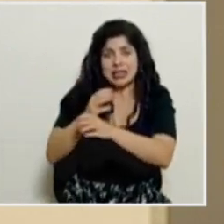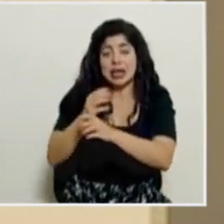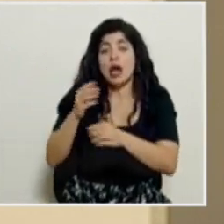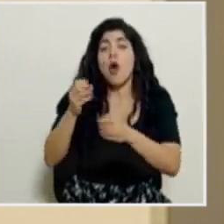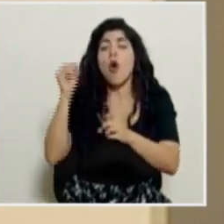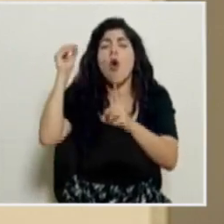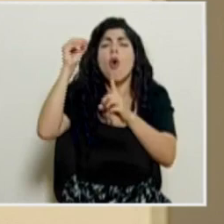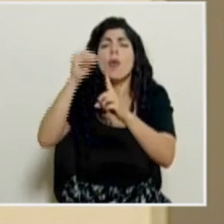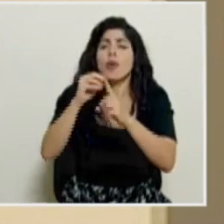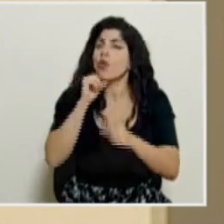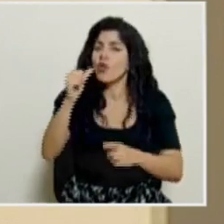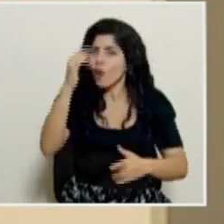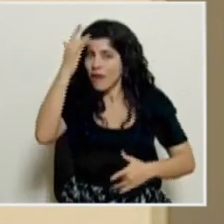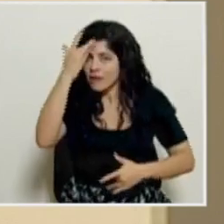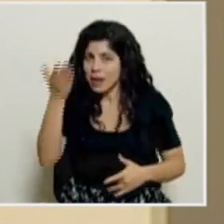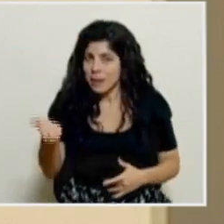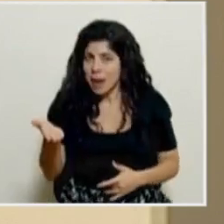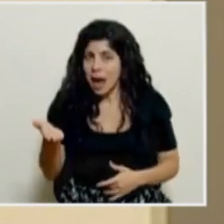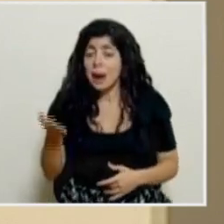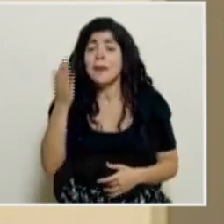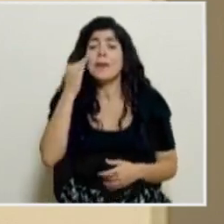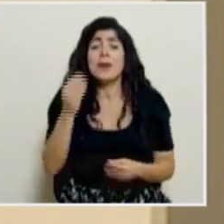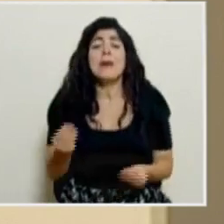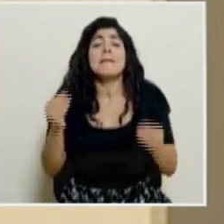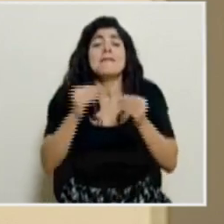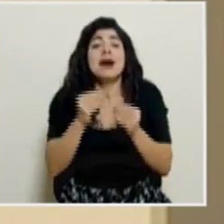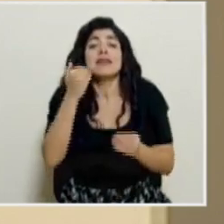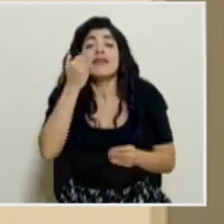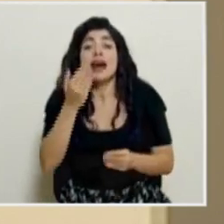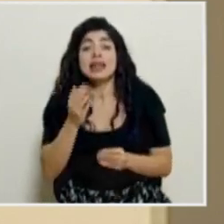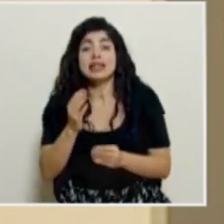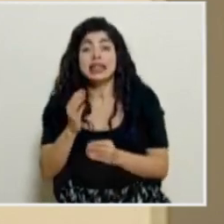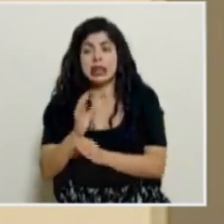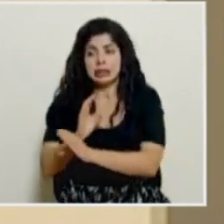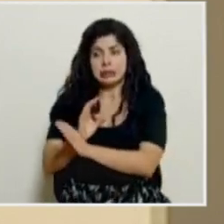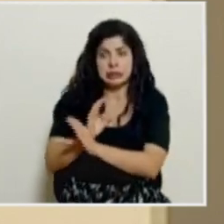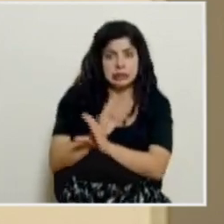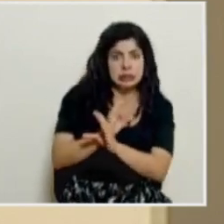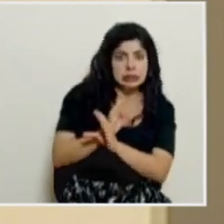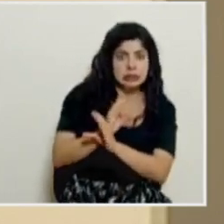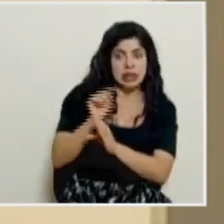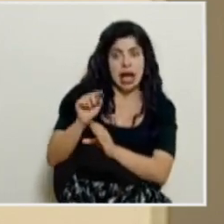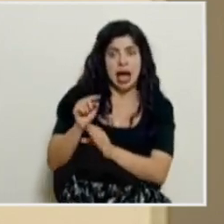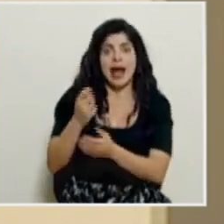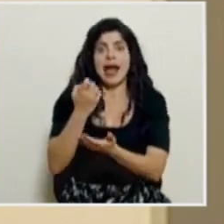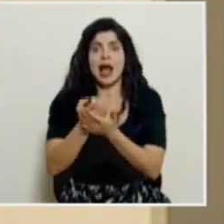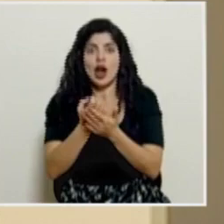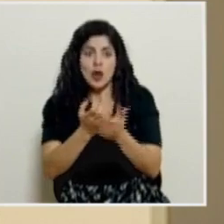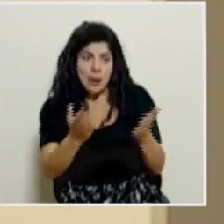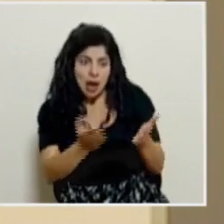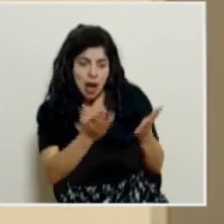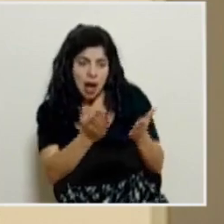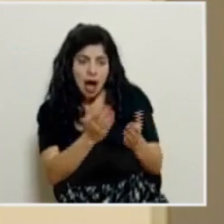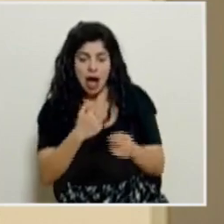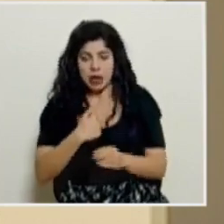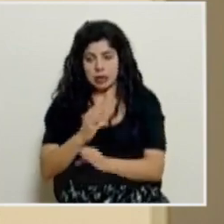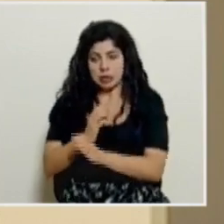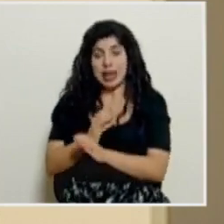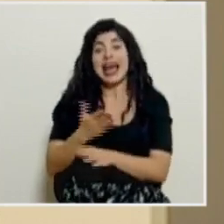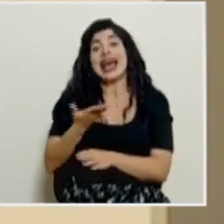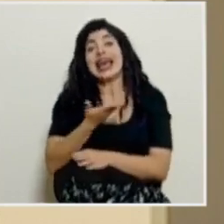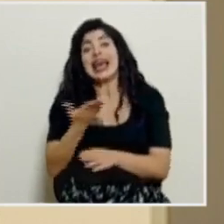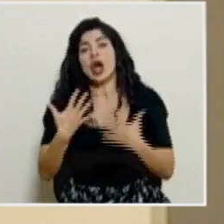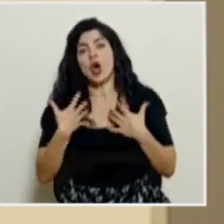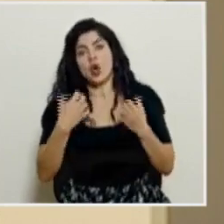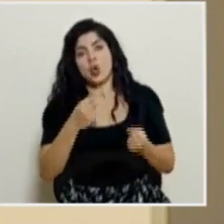enfermarnos porque es muchísimo más fácil prevenir, mantener también la economía funcionando que curar